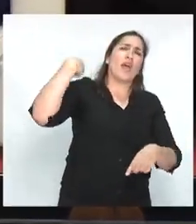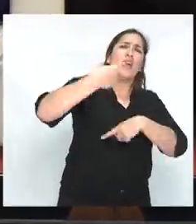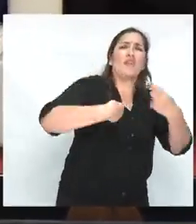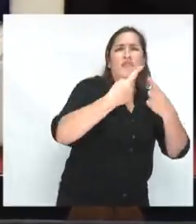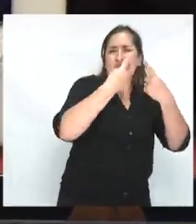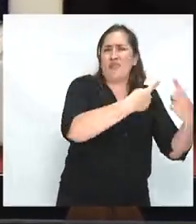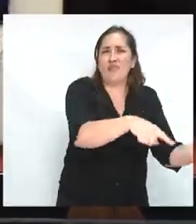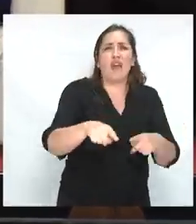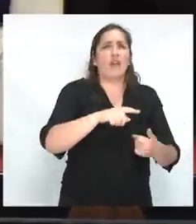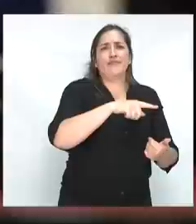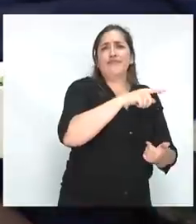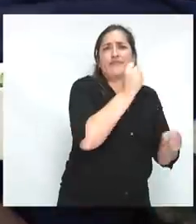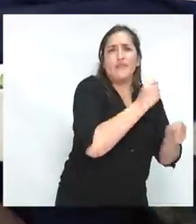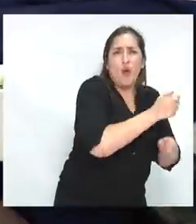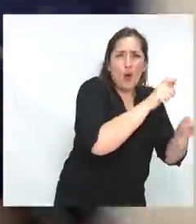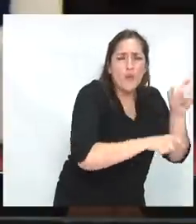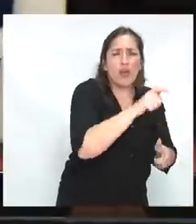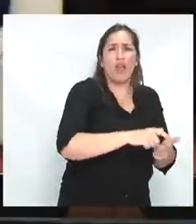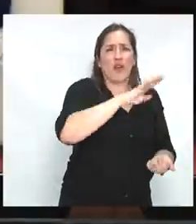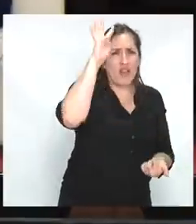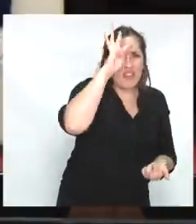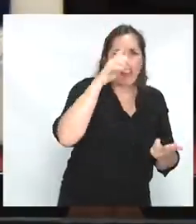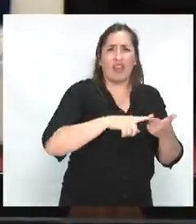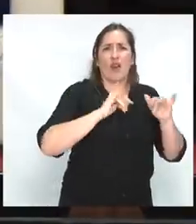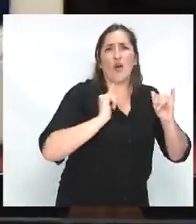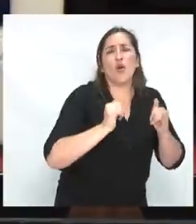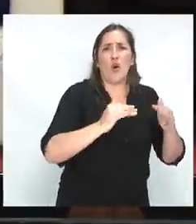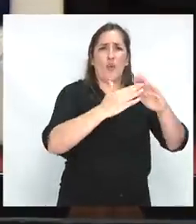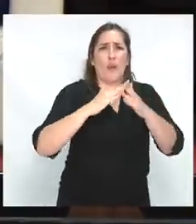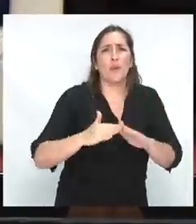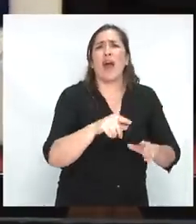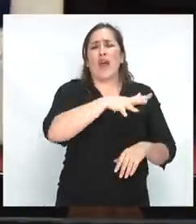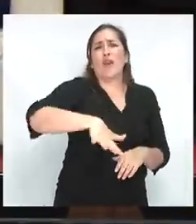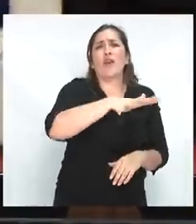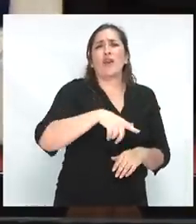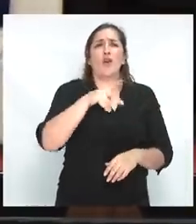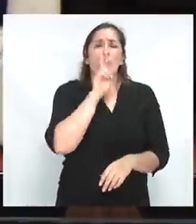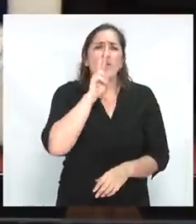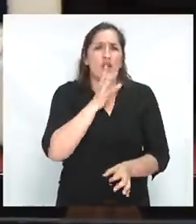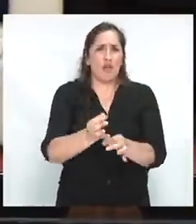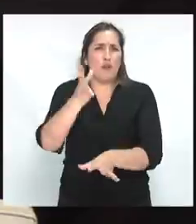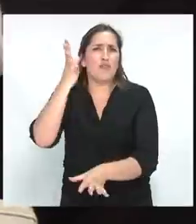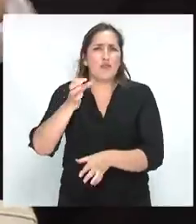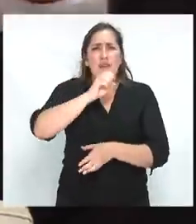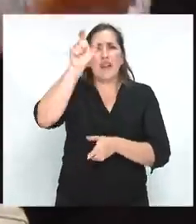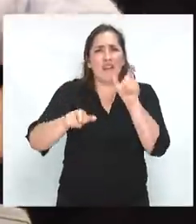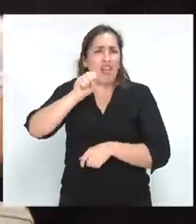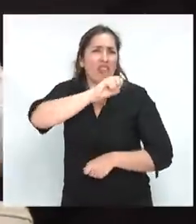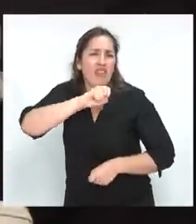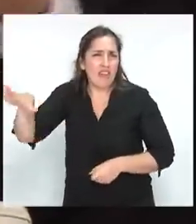obreros, indígenas, barrios, jóvenes, mujeres, profesionales, campesinos,